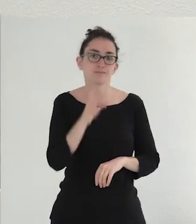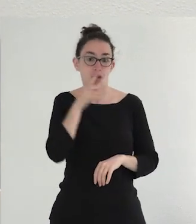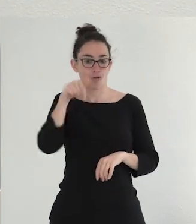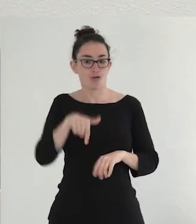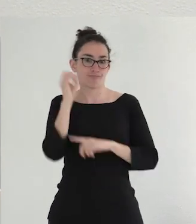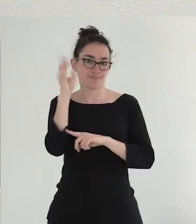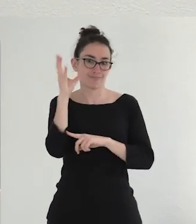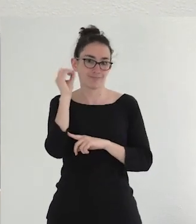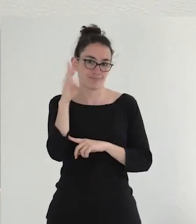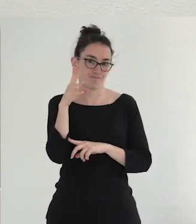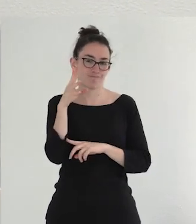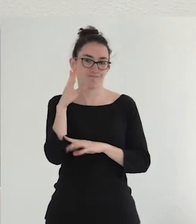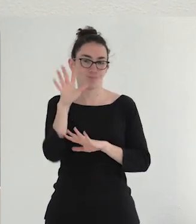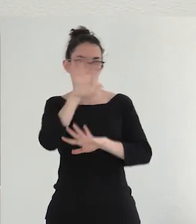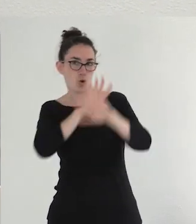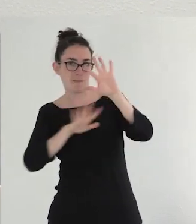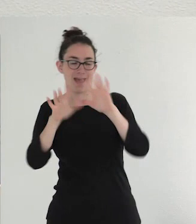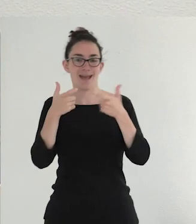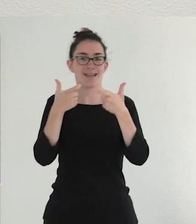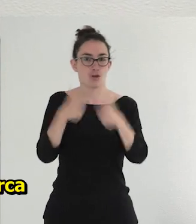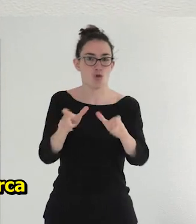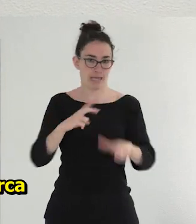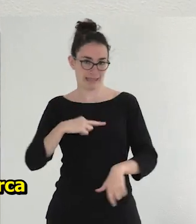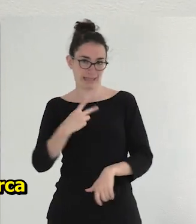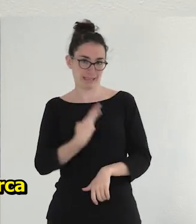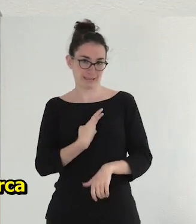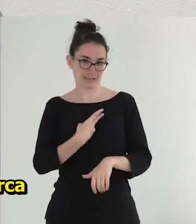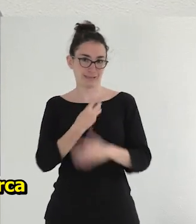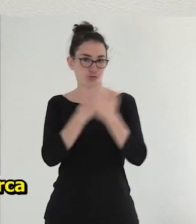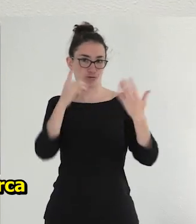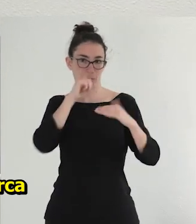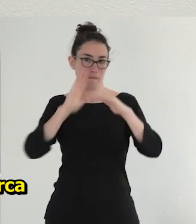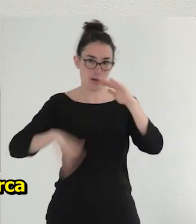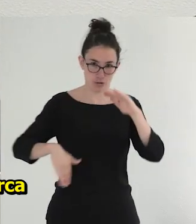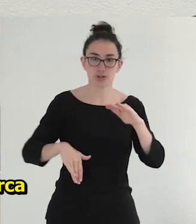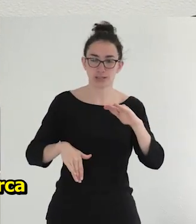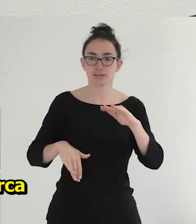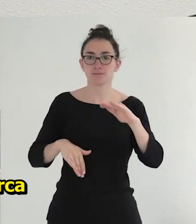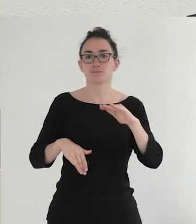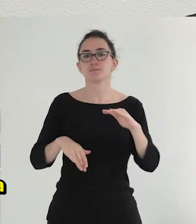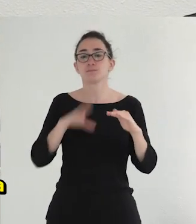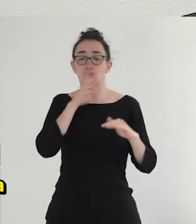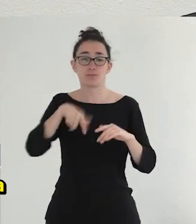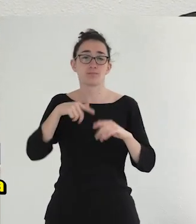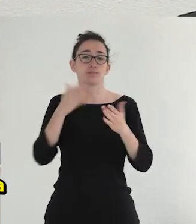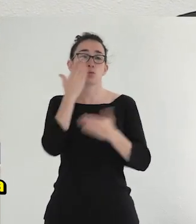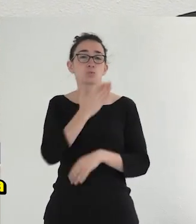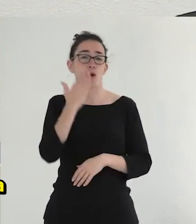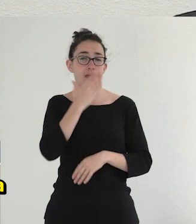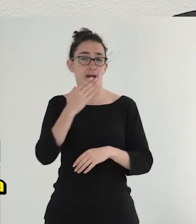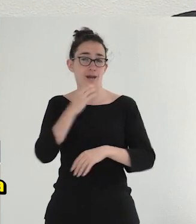categoría menores trans, que sí es compleja, que es una conferencia que se marca dentro de la Escuela para el Empoderamiento